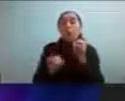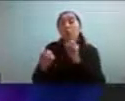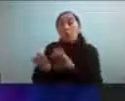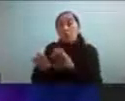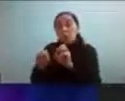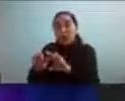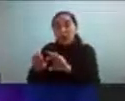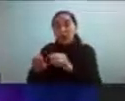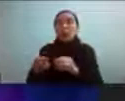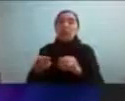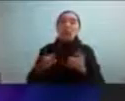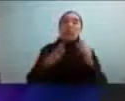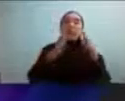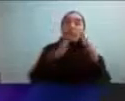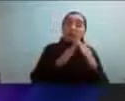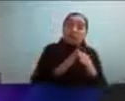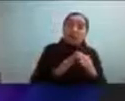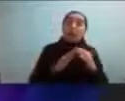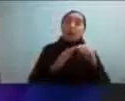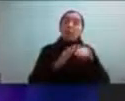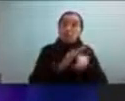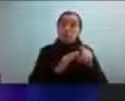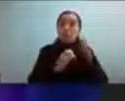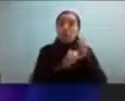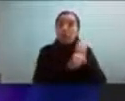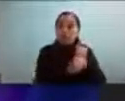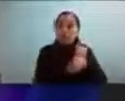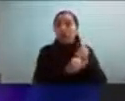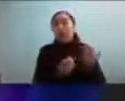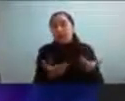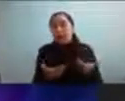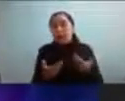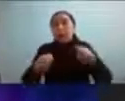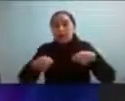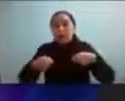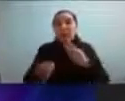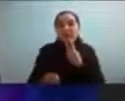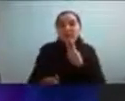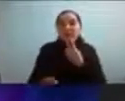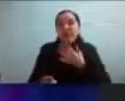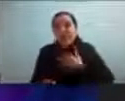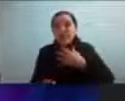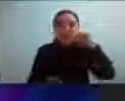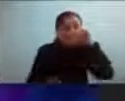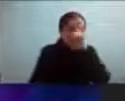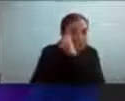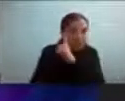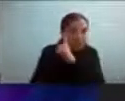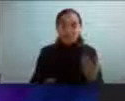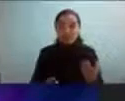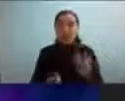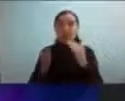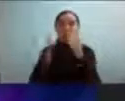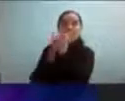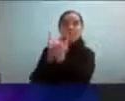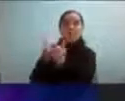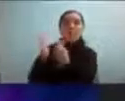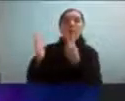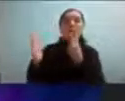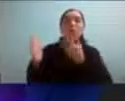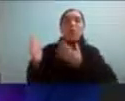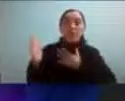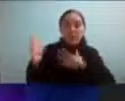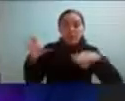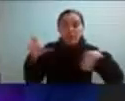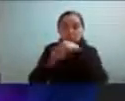vocacionales laborales que permitan garantizar una calidad de vida hay dificultades en lo que es el diseño de proyectos de vida que incluyan aprendizajes